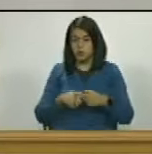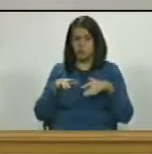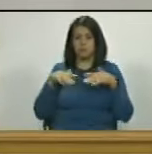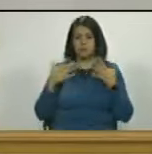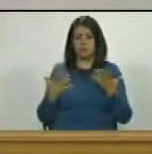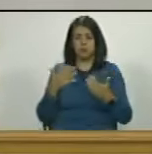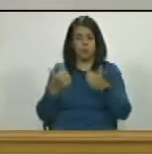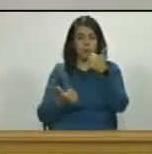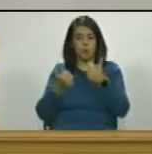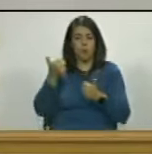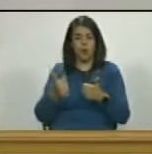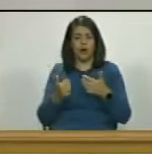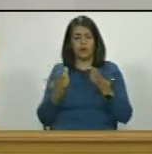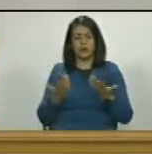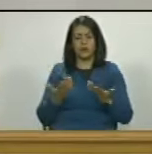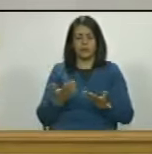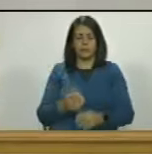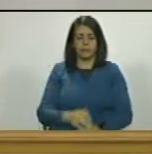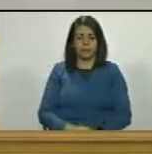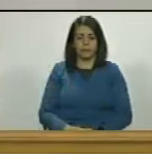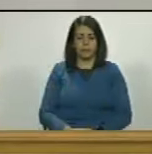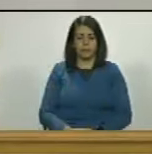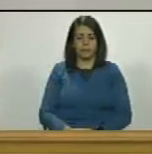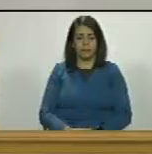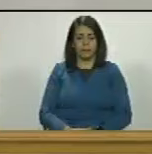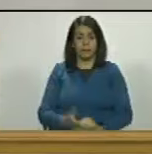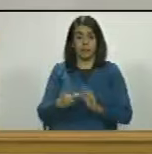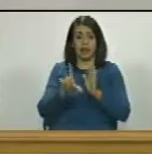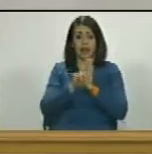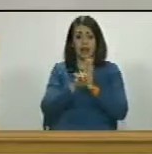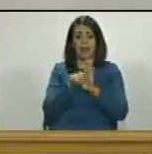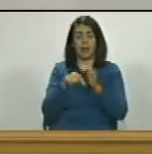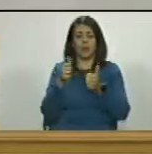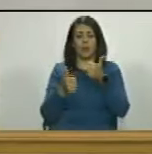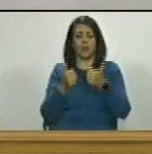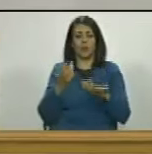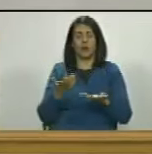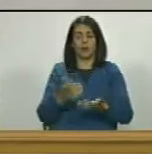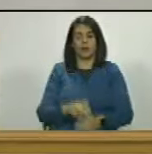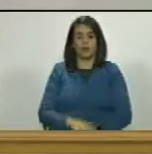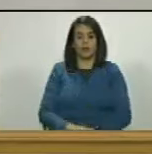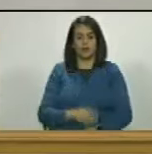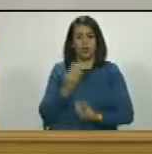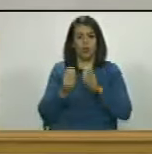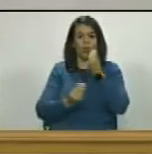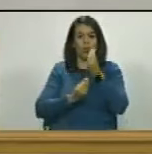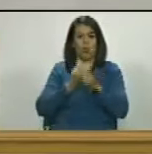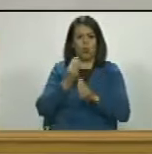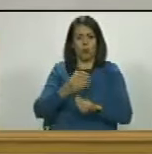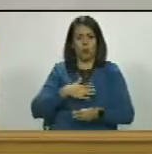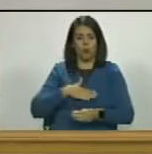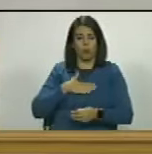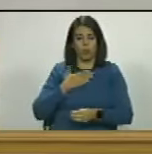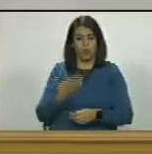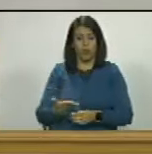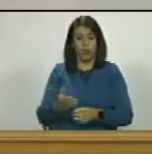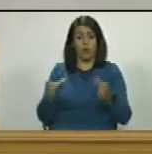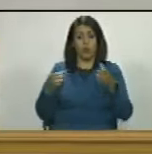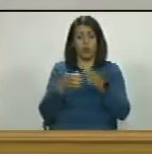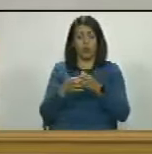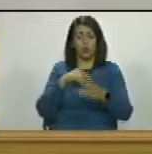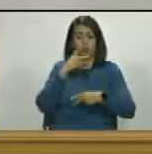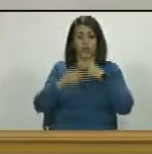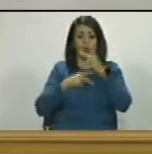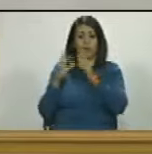¿cuál es la existencia legal? ¿cómo puede entonces un partido